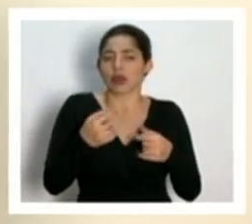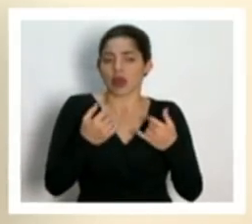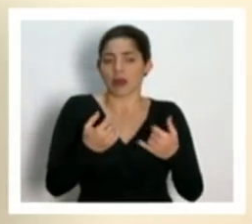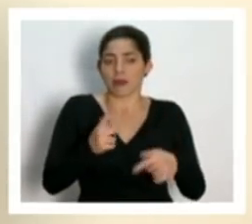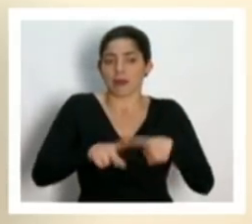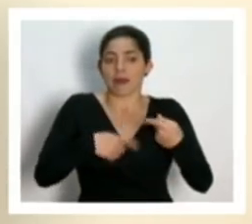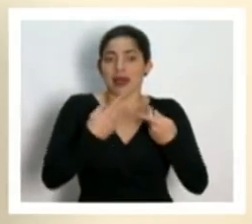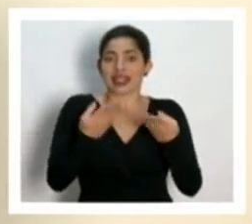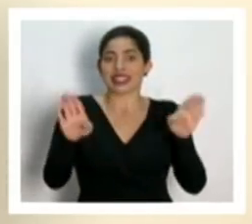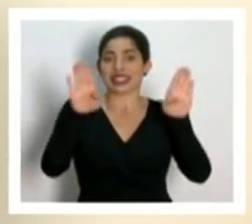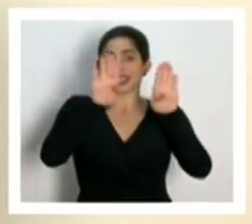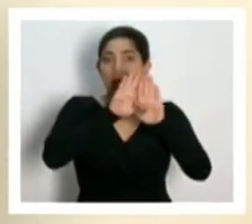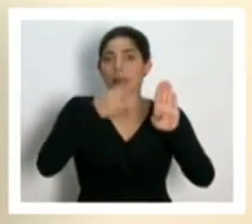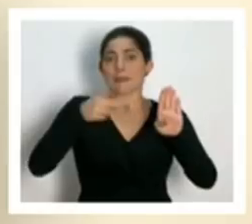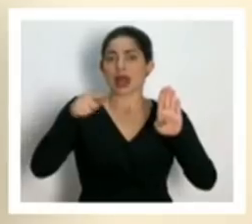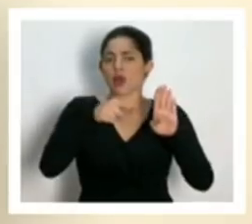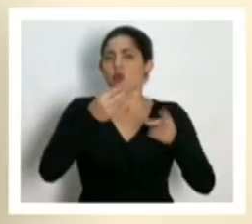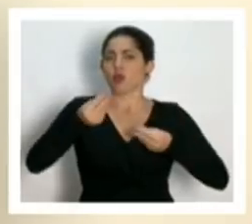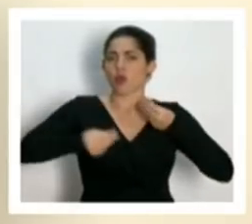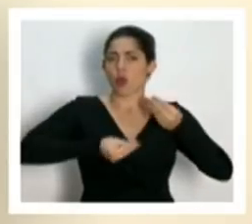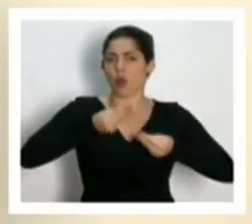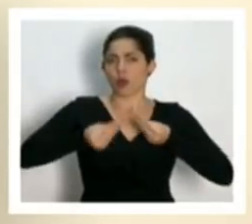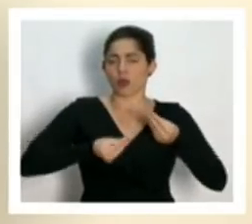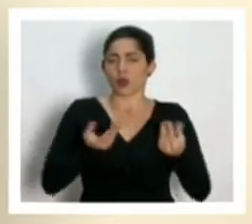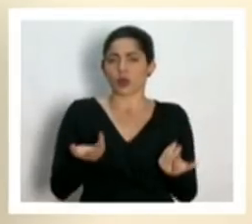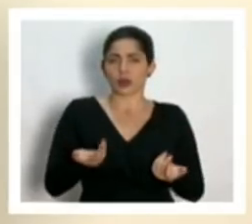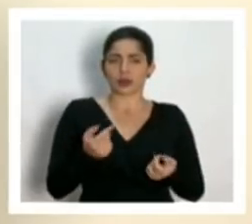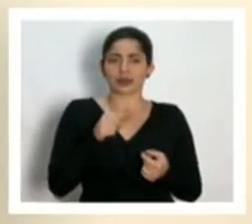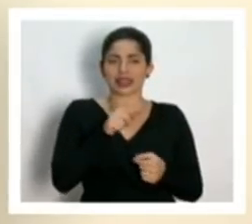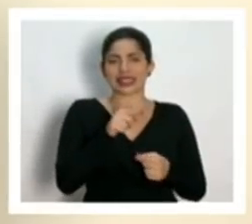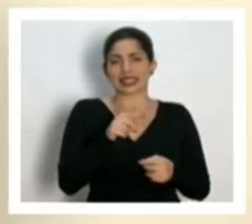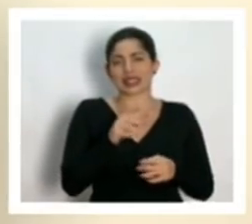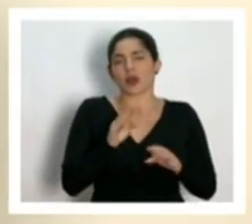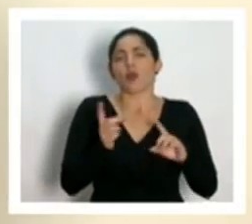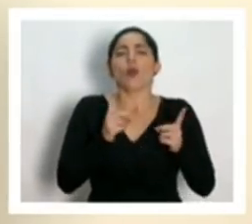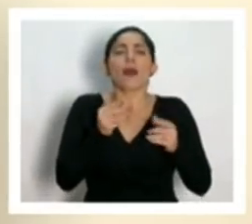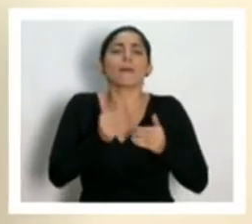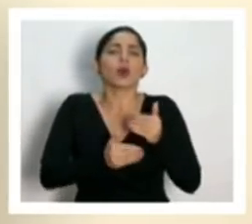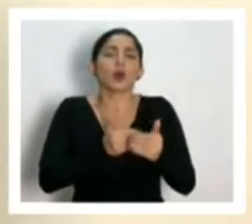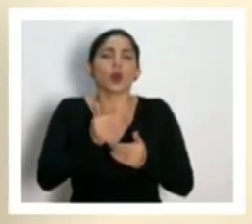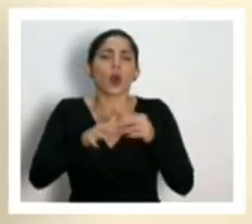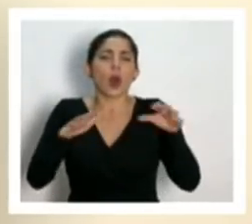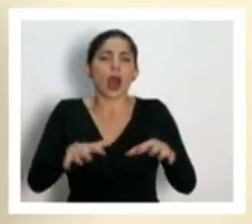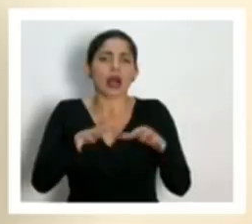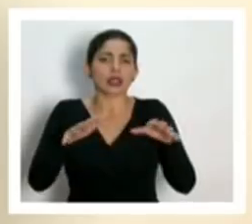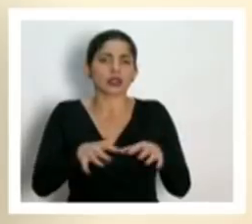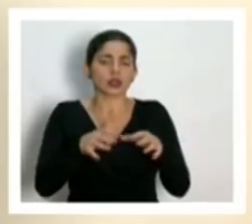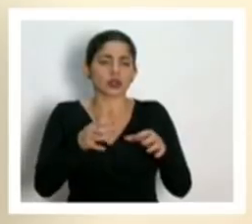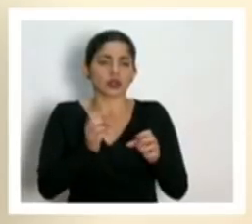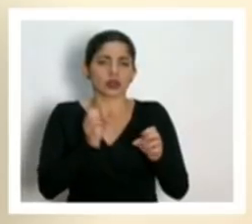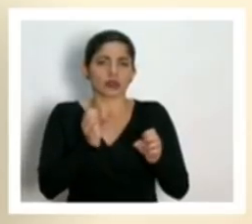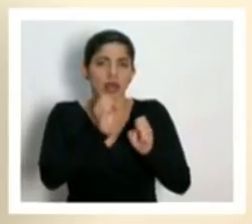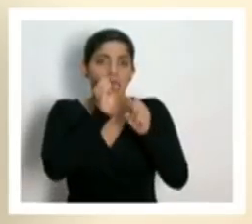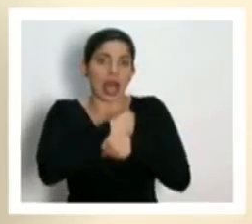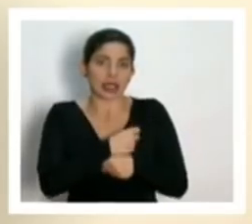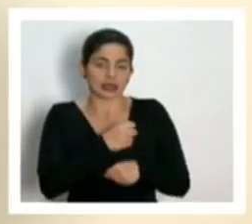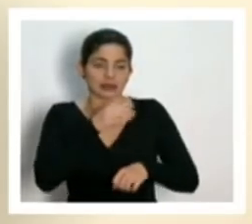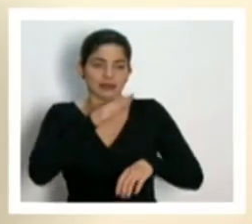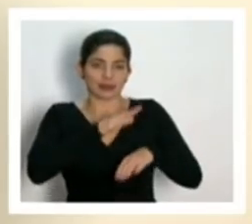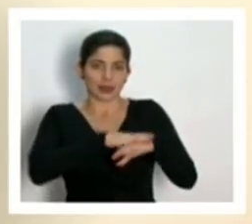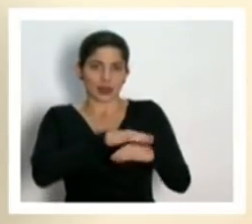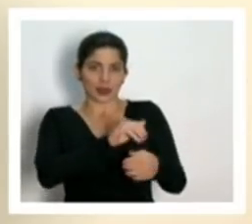de playas, que es el tipo de protocolo, de acción que se lleva en ese